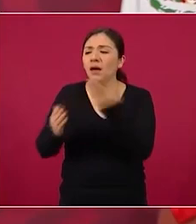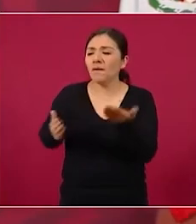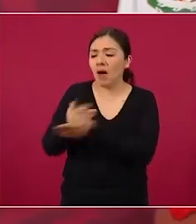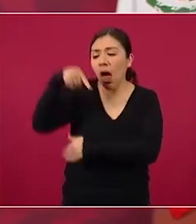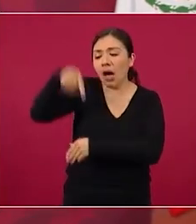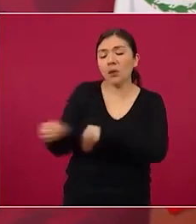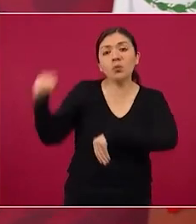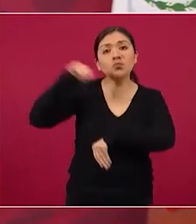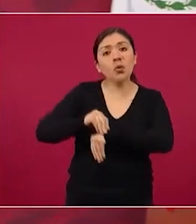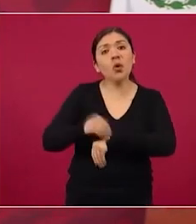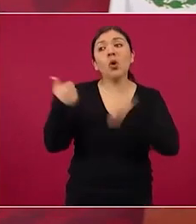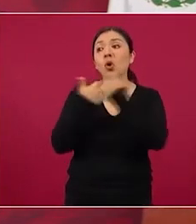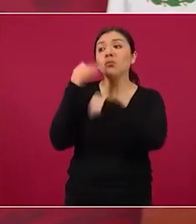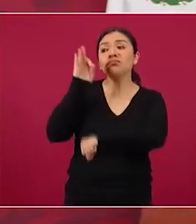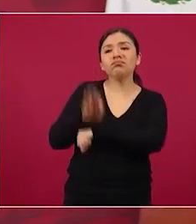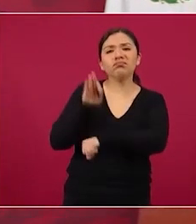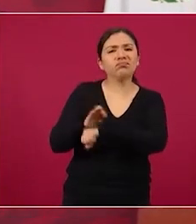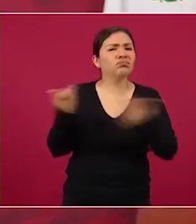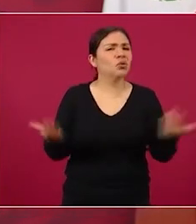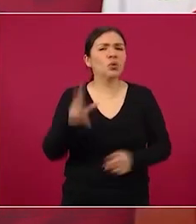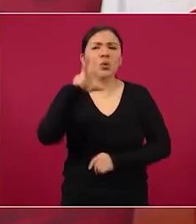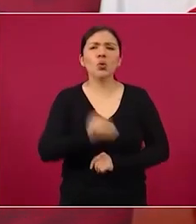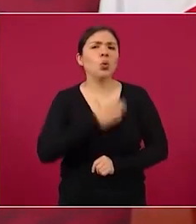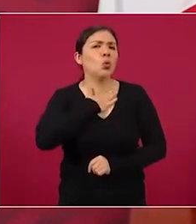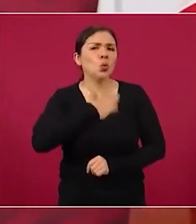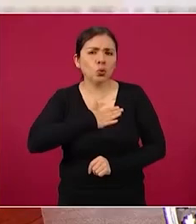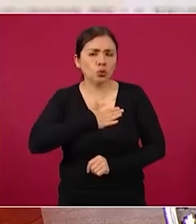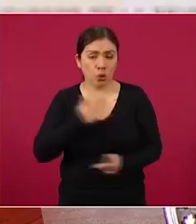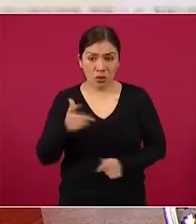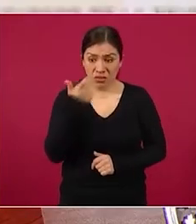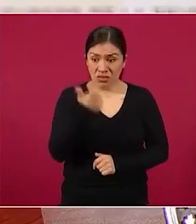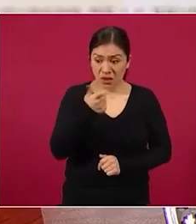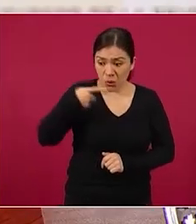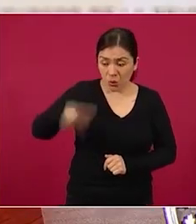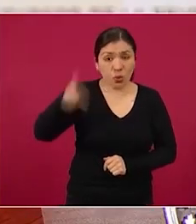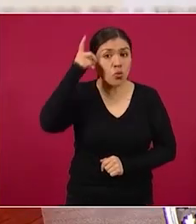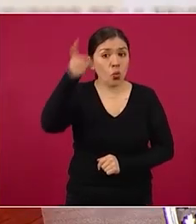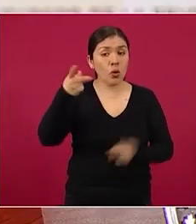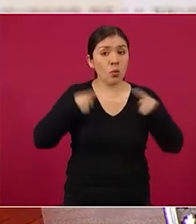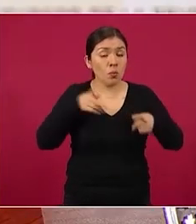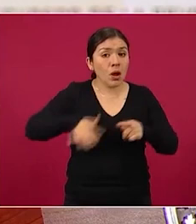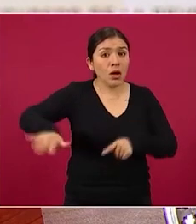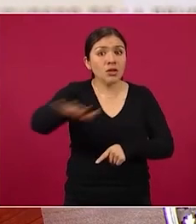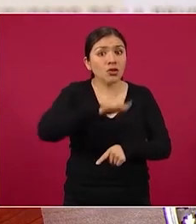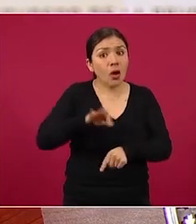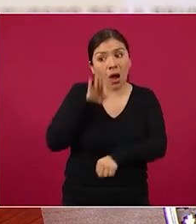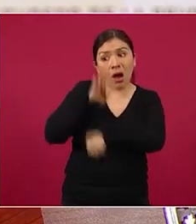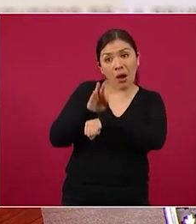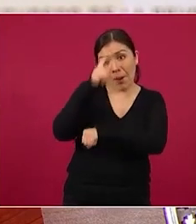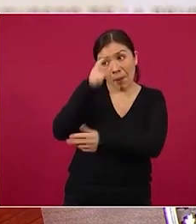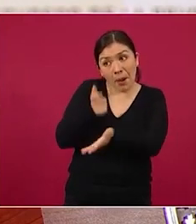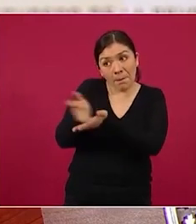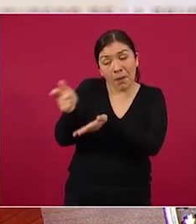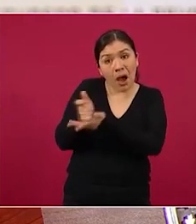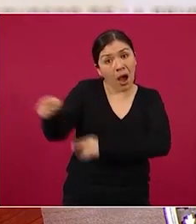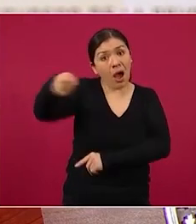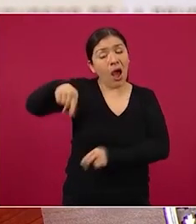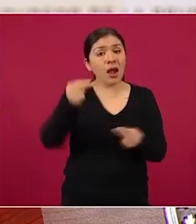del presupuesto público que es dinero del pueblo para que ellos